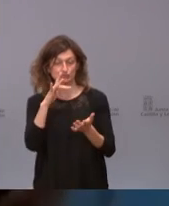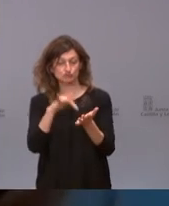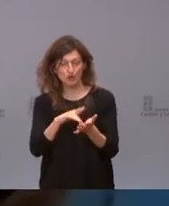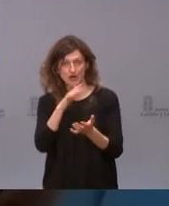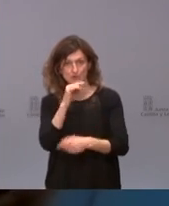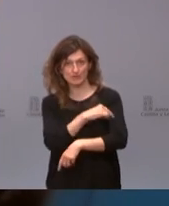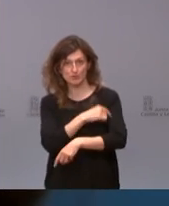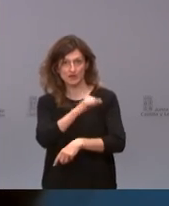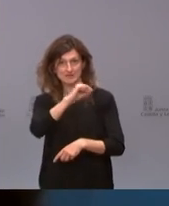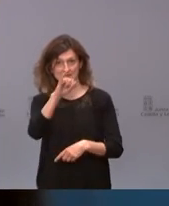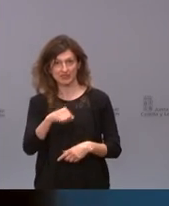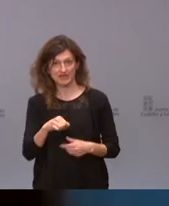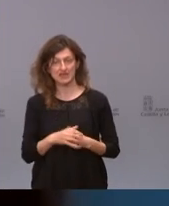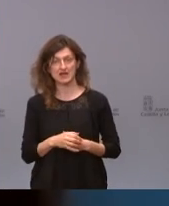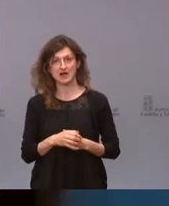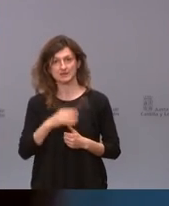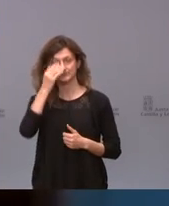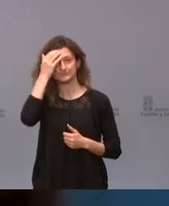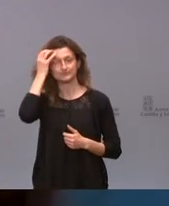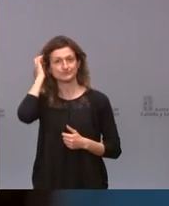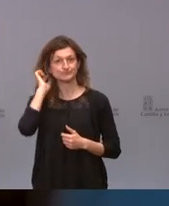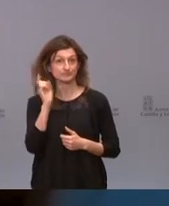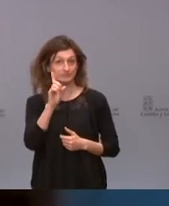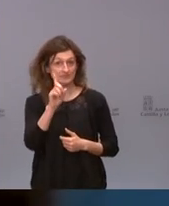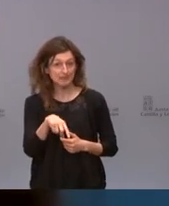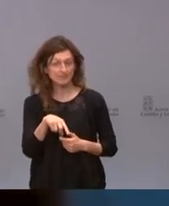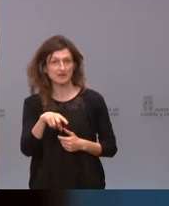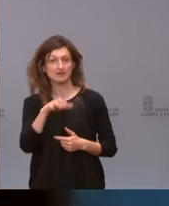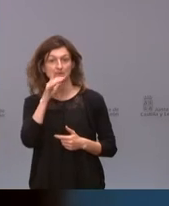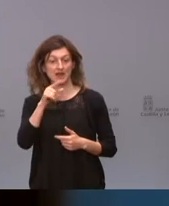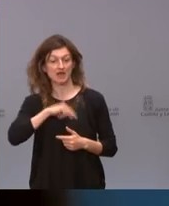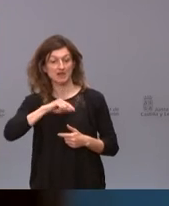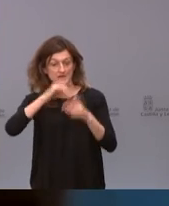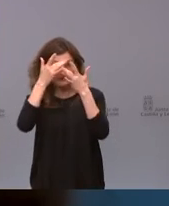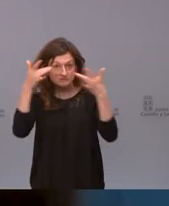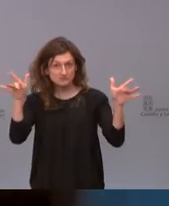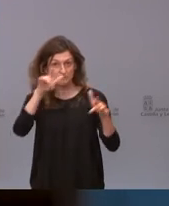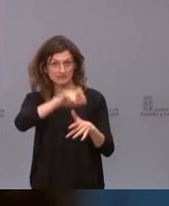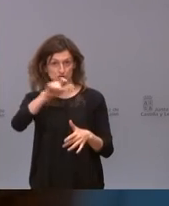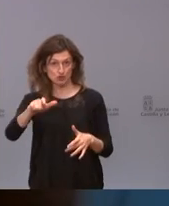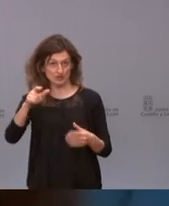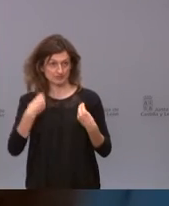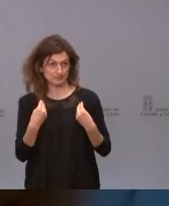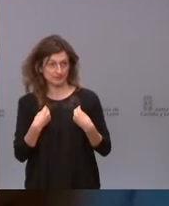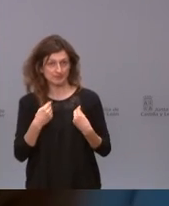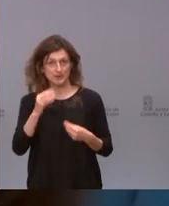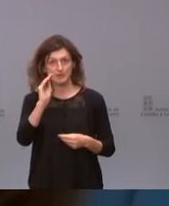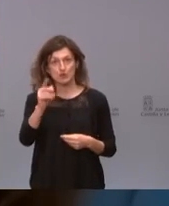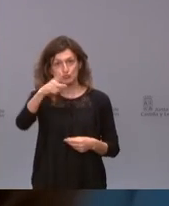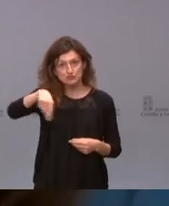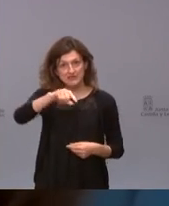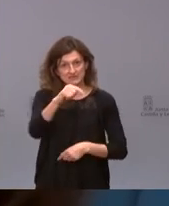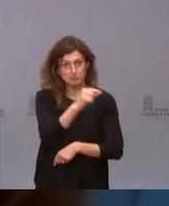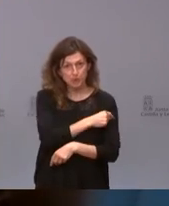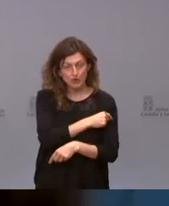vacunarse con AstraZeneca y para para concienciar a la población quería saber si ustedes se van a poner esta vacuna